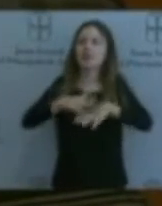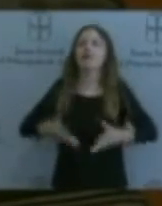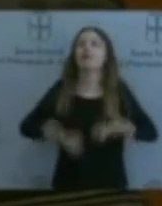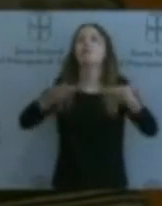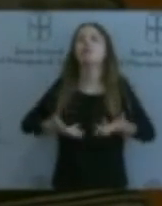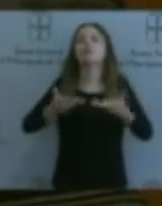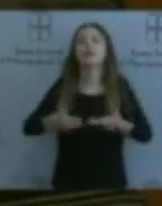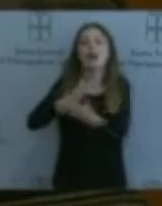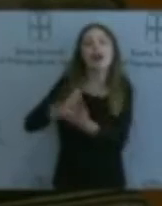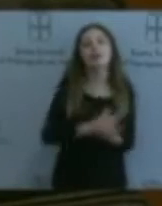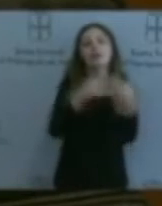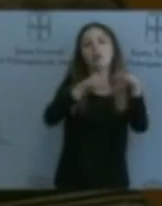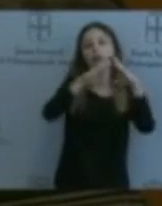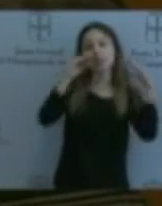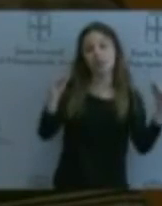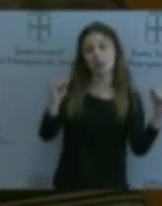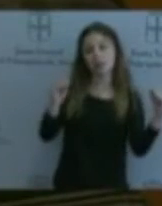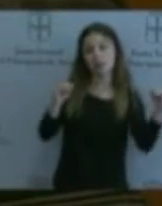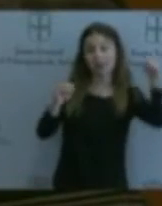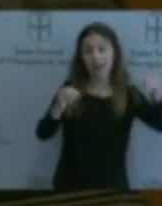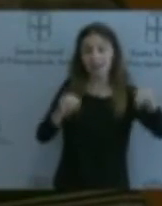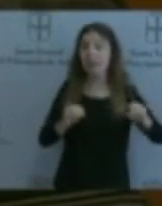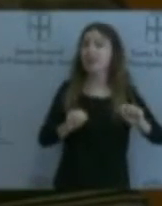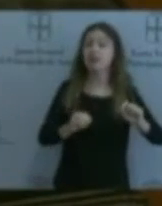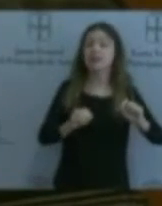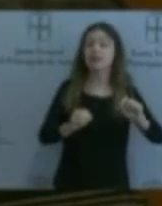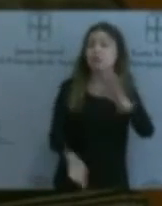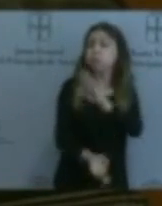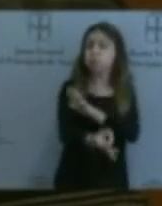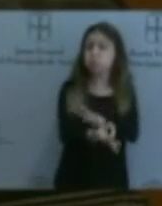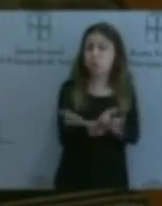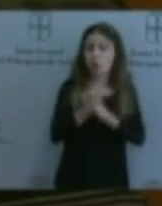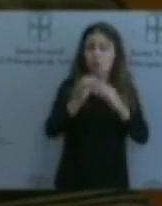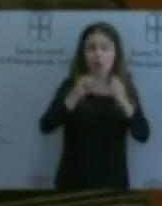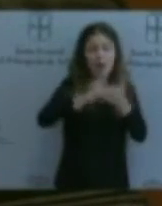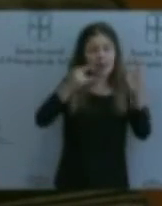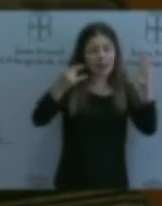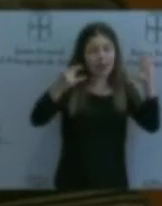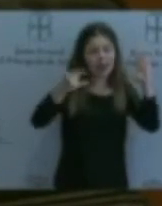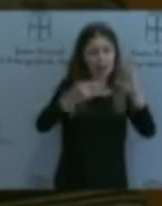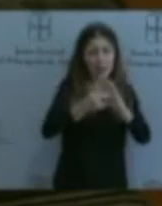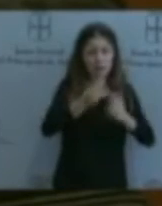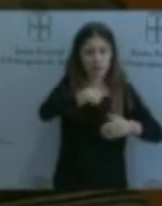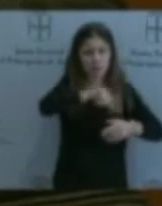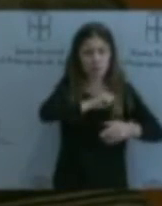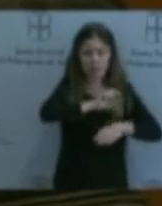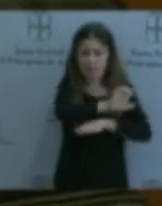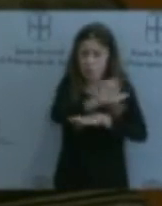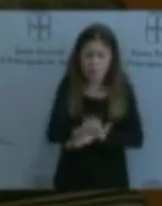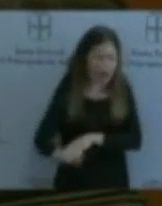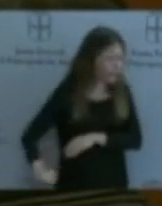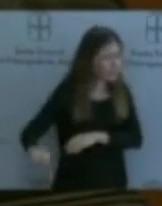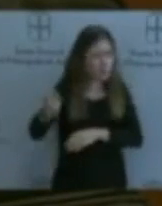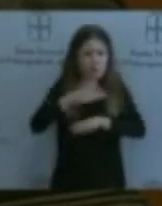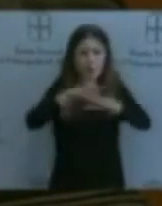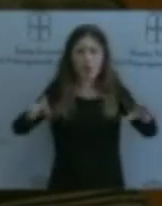de aquí salgan los mejores y las mejores ingenieras de todo el Estado español y si puede ser de Europa y que, además, tengamos una empresa puntera. Mire, yo no le reño. Yo lo